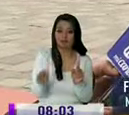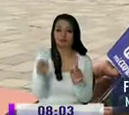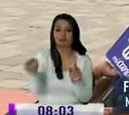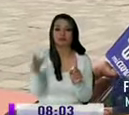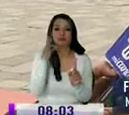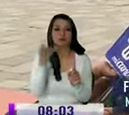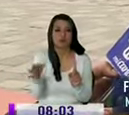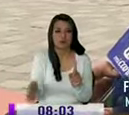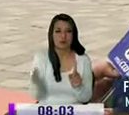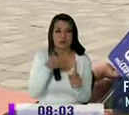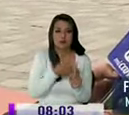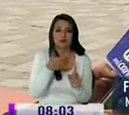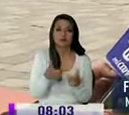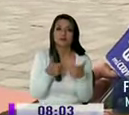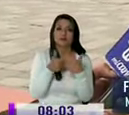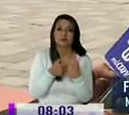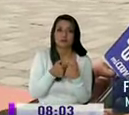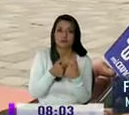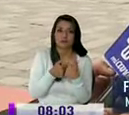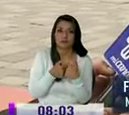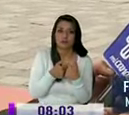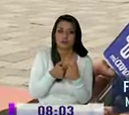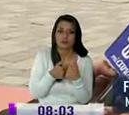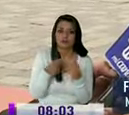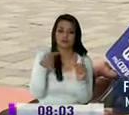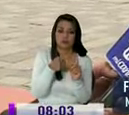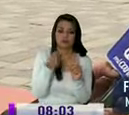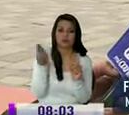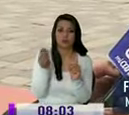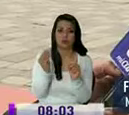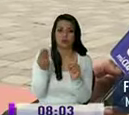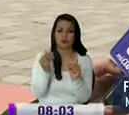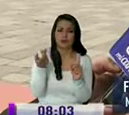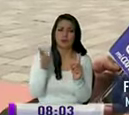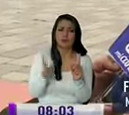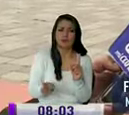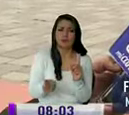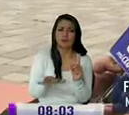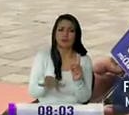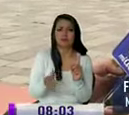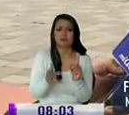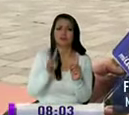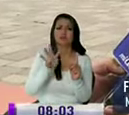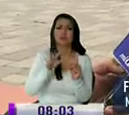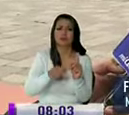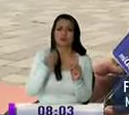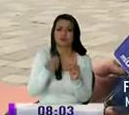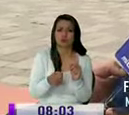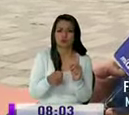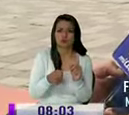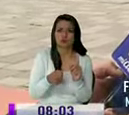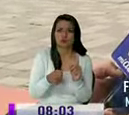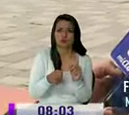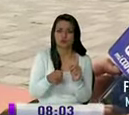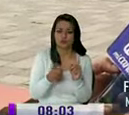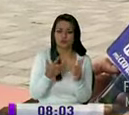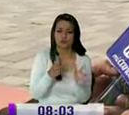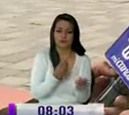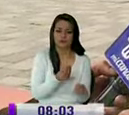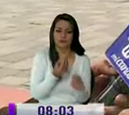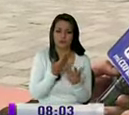la hoyoxisa. Es una persona joven de aproximadamente 24 años de edad, de lo que nosotros hemos